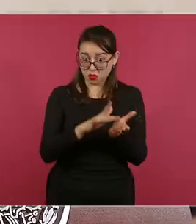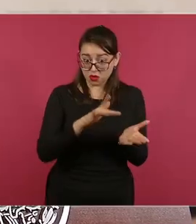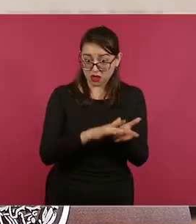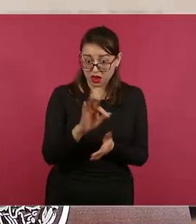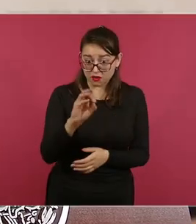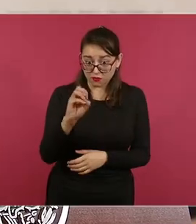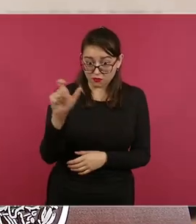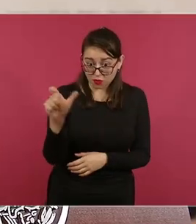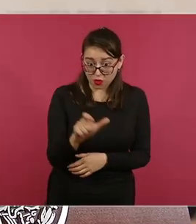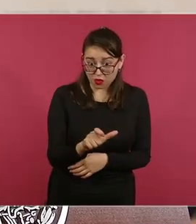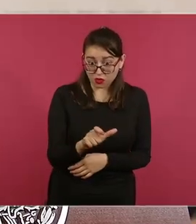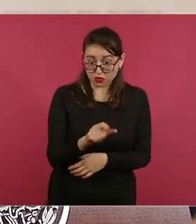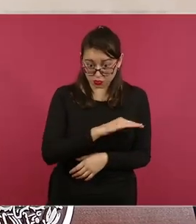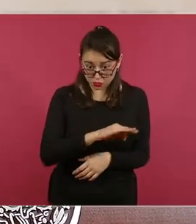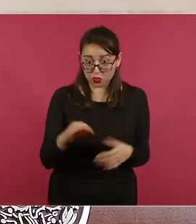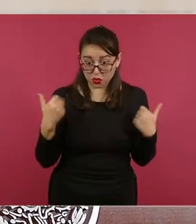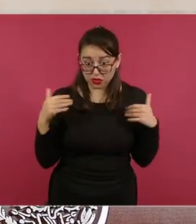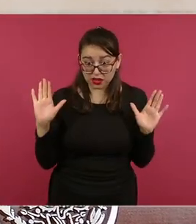¿O es